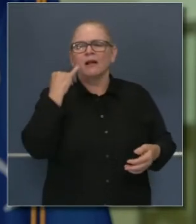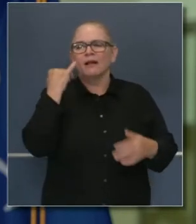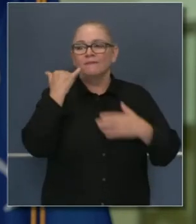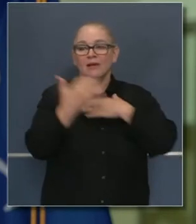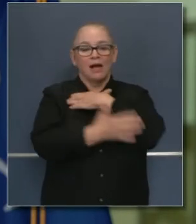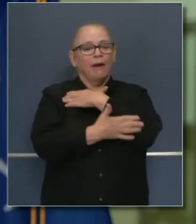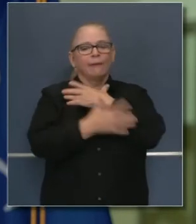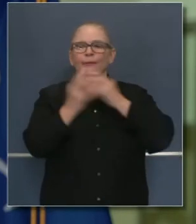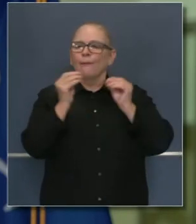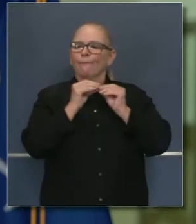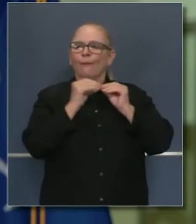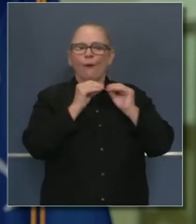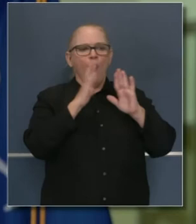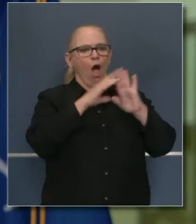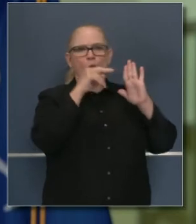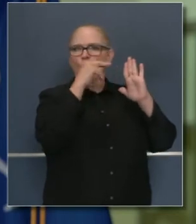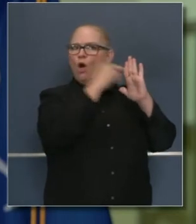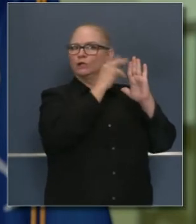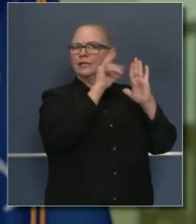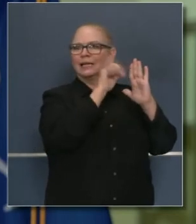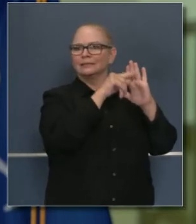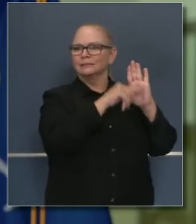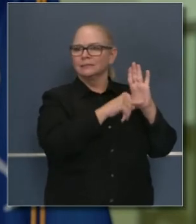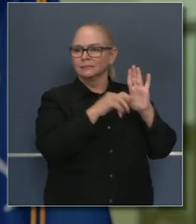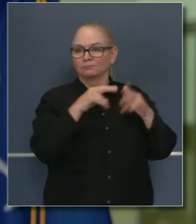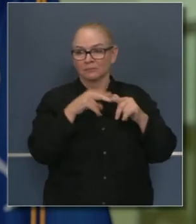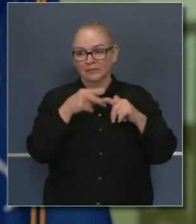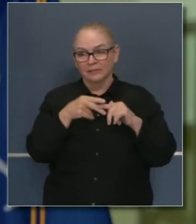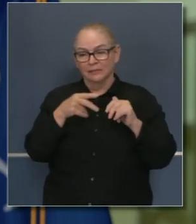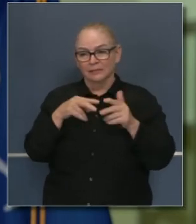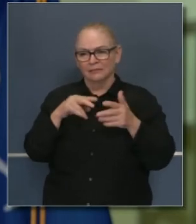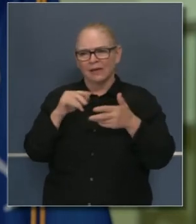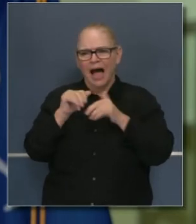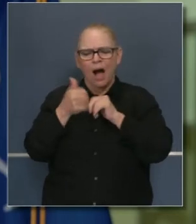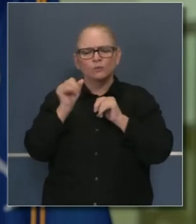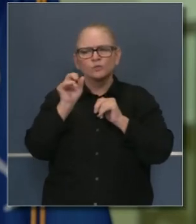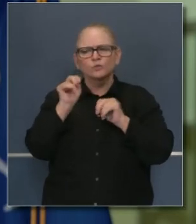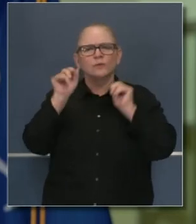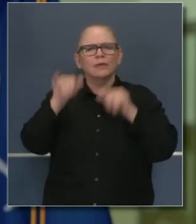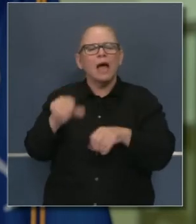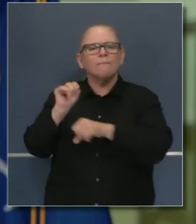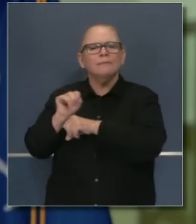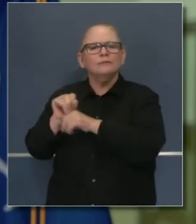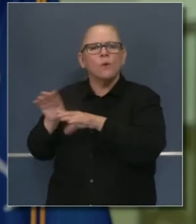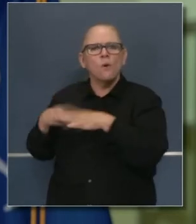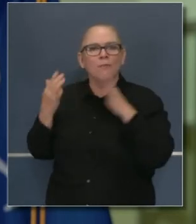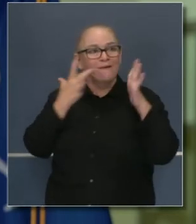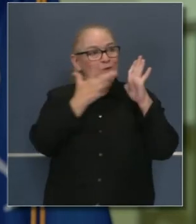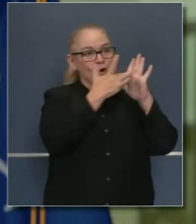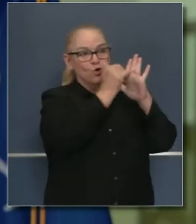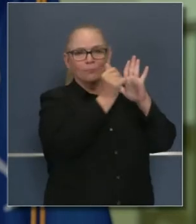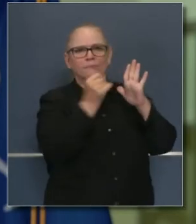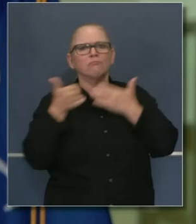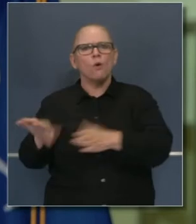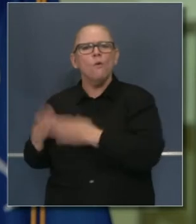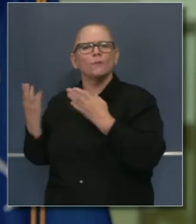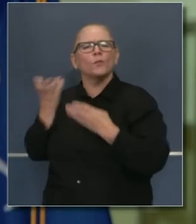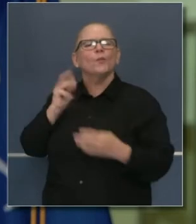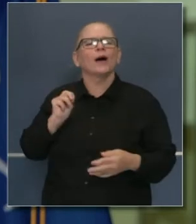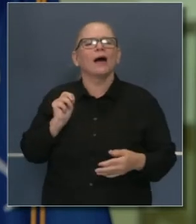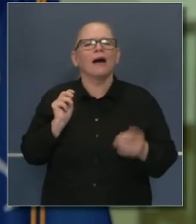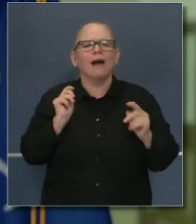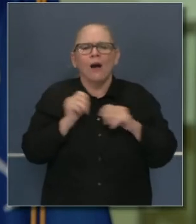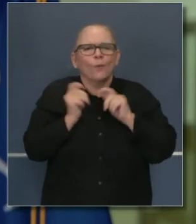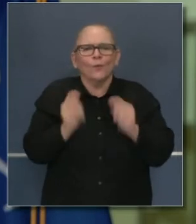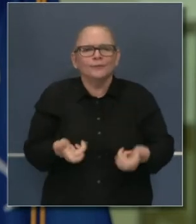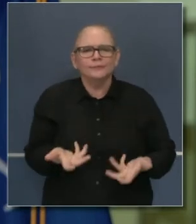a medida que las quitan a los condados esta lista de vigilancia. Esta pregunta dentro de sí tiene parte de las